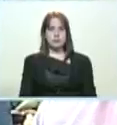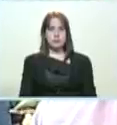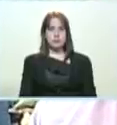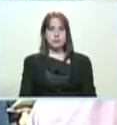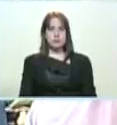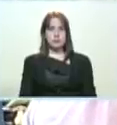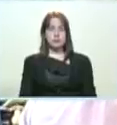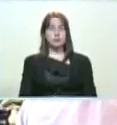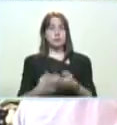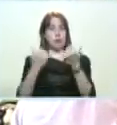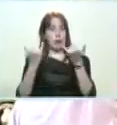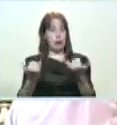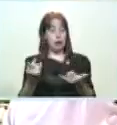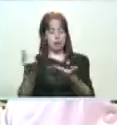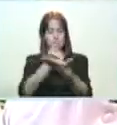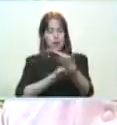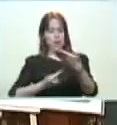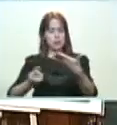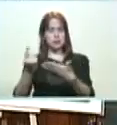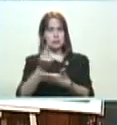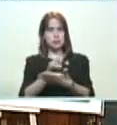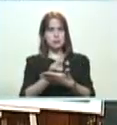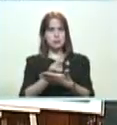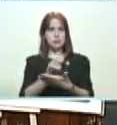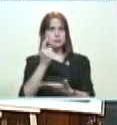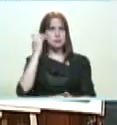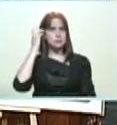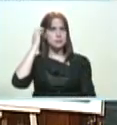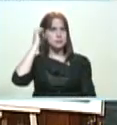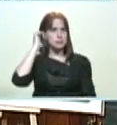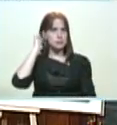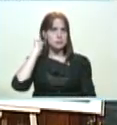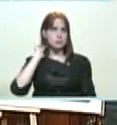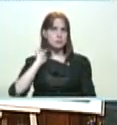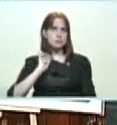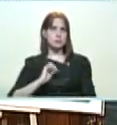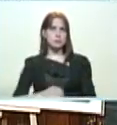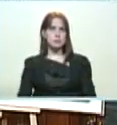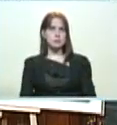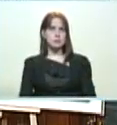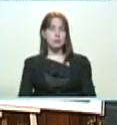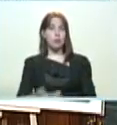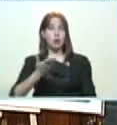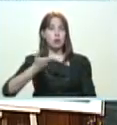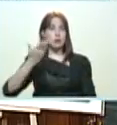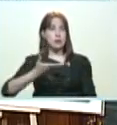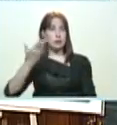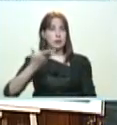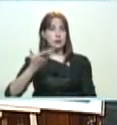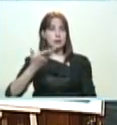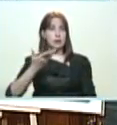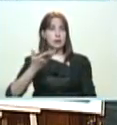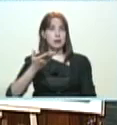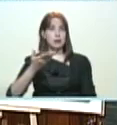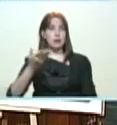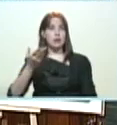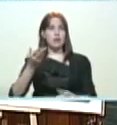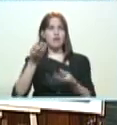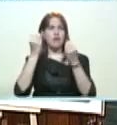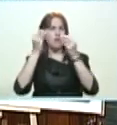Aquí están los mapas. Un mapa vital. Esta es la ruta.